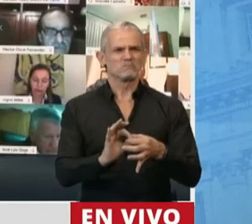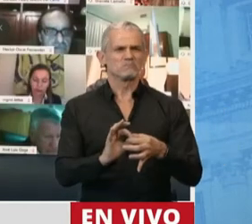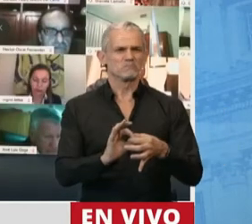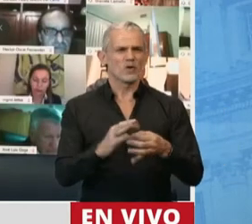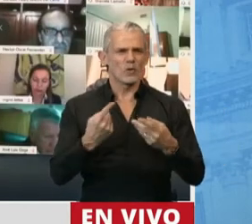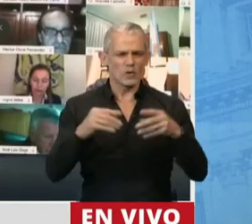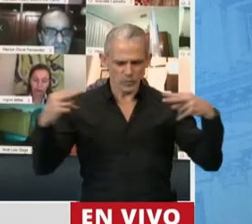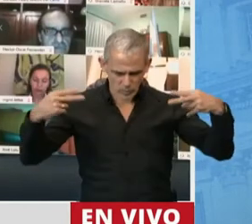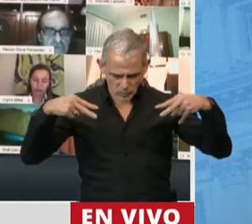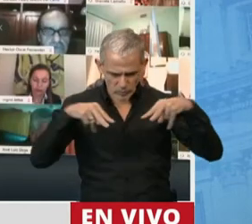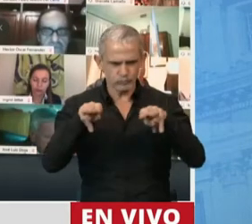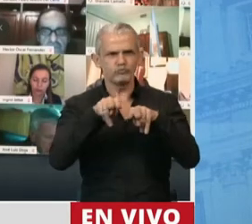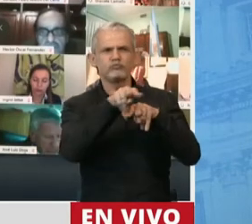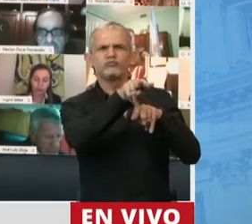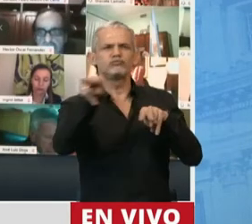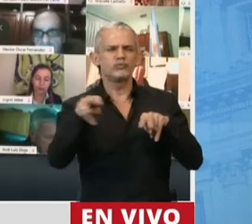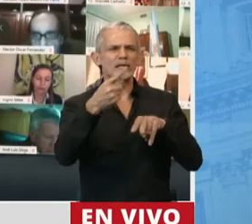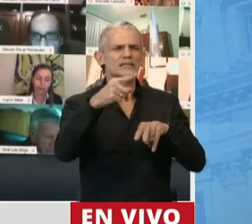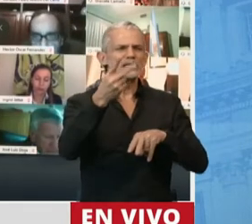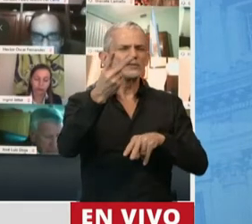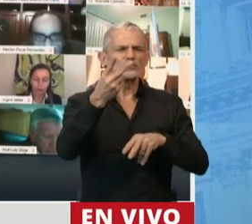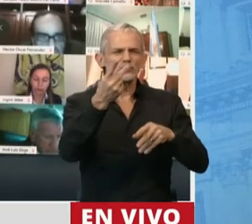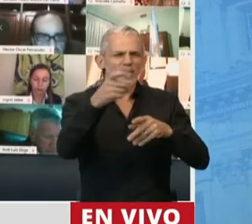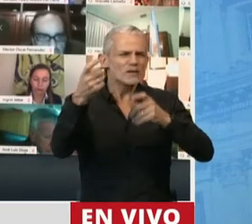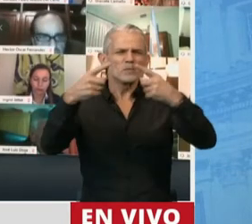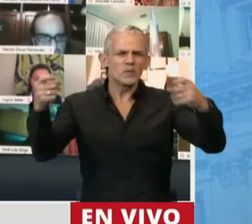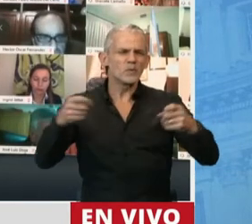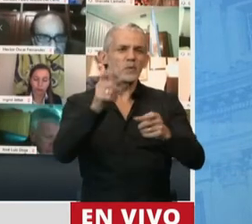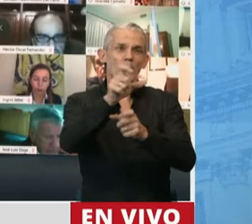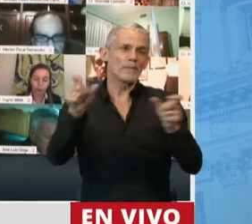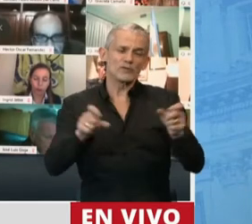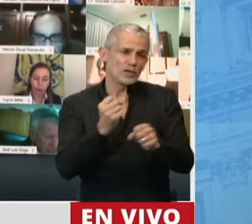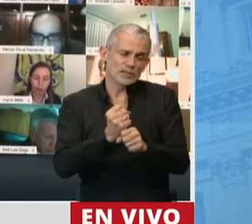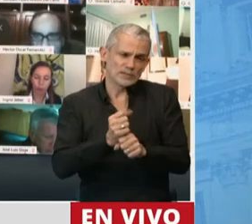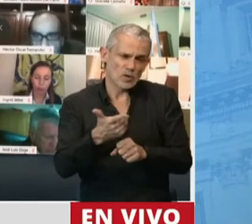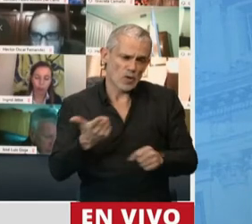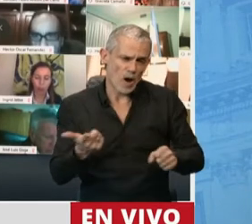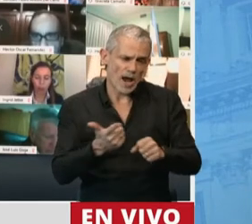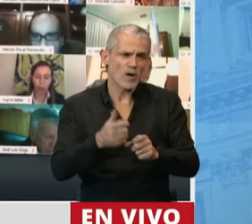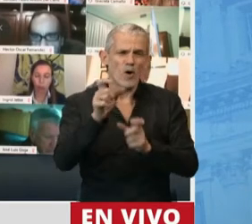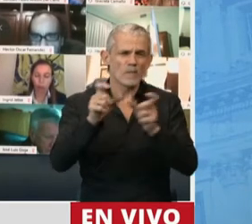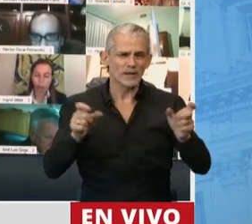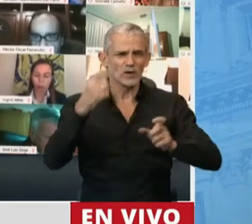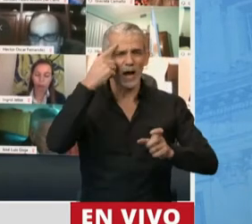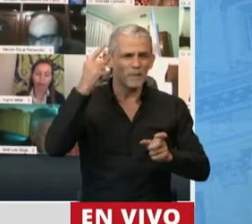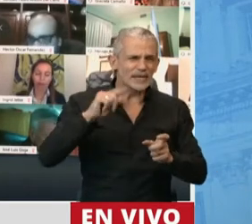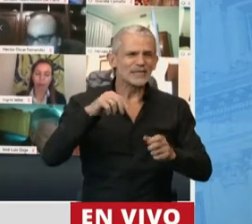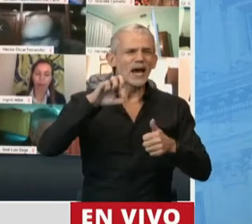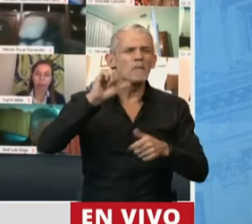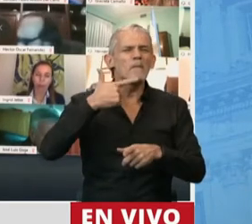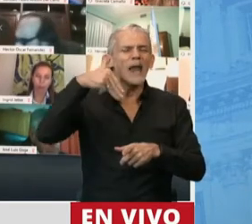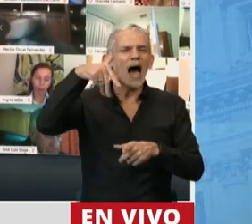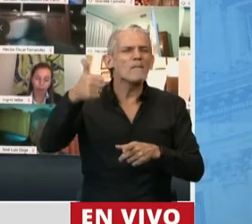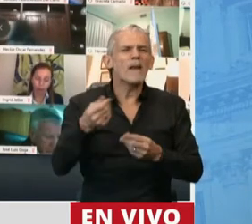cientos de hombres y mujeres que se van a quedar sin trabajo. a aquel que desesperadamente cree que el plasma es